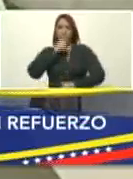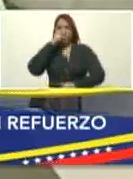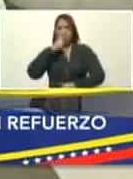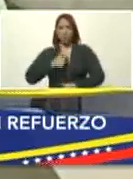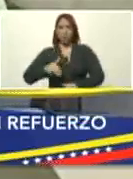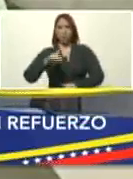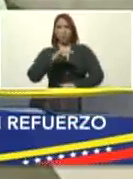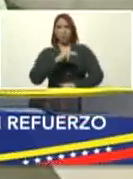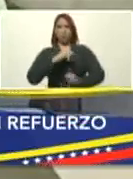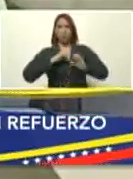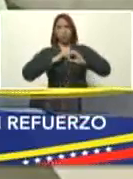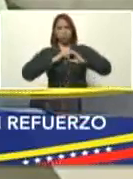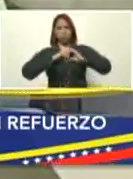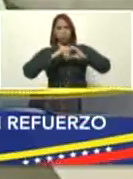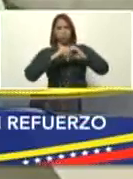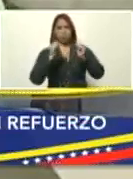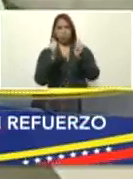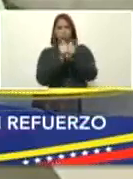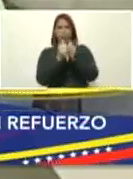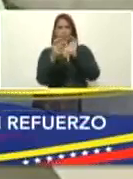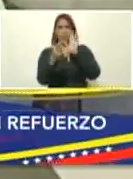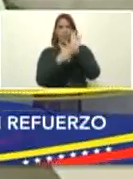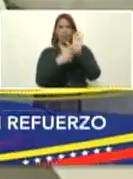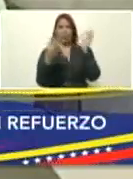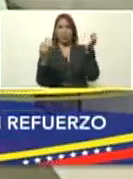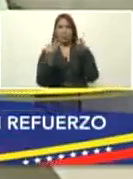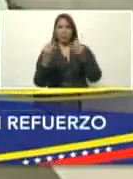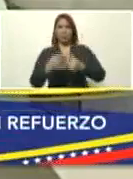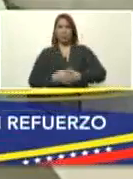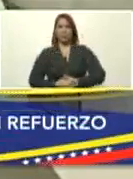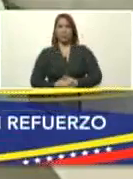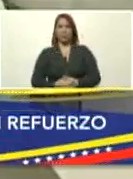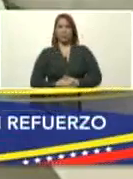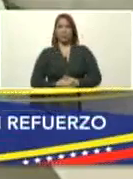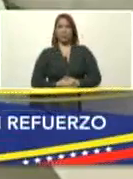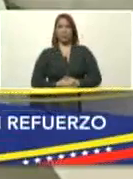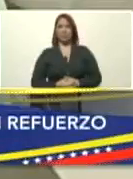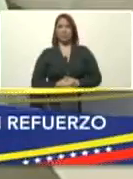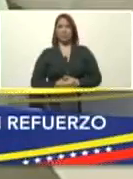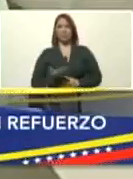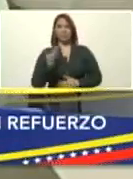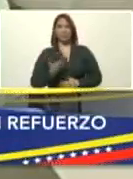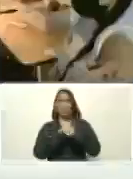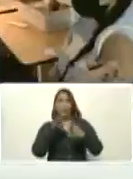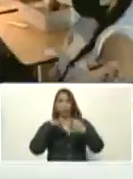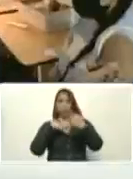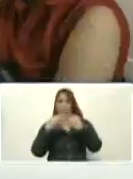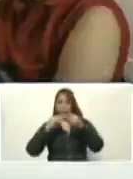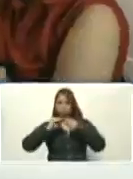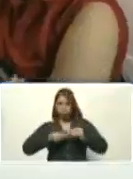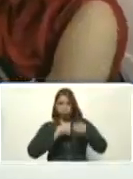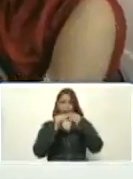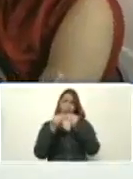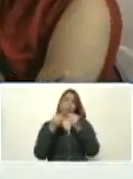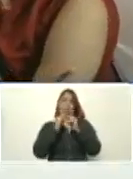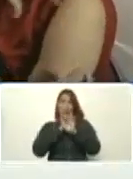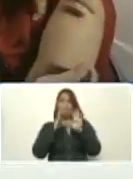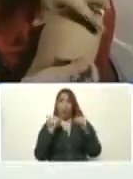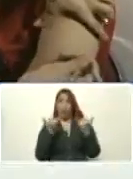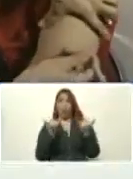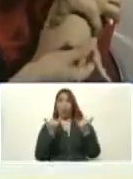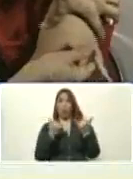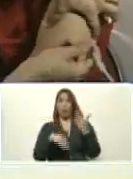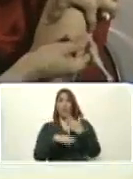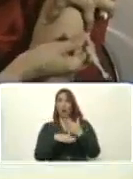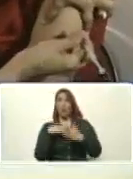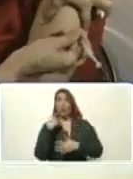Desde el corazón y con la verdad. Siempre. Siempre. Muy importante. Ahora vamos cada cuatro meses.